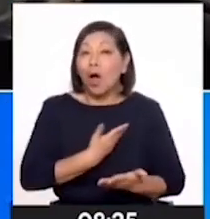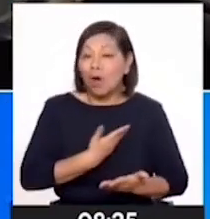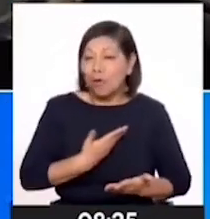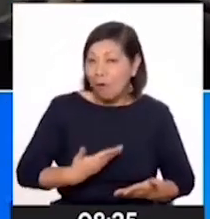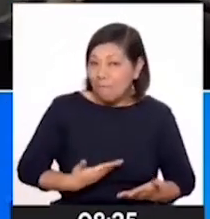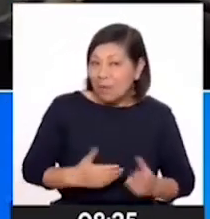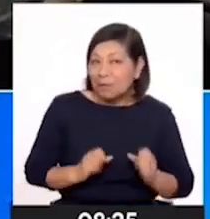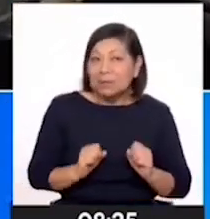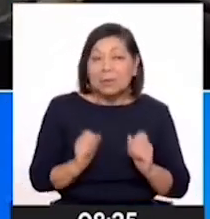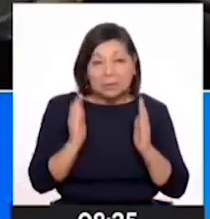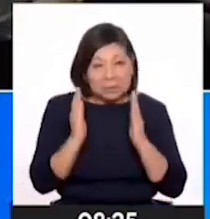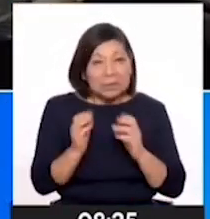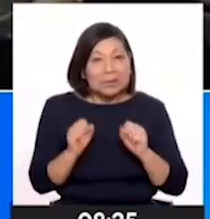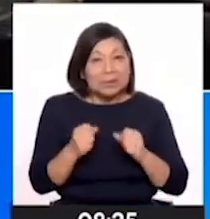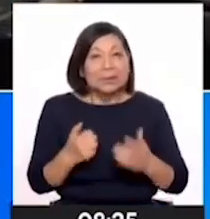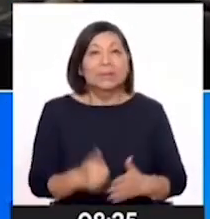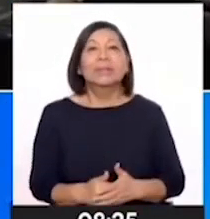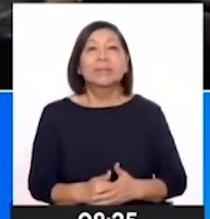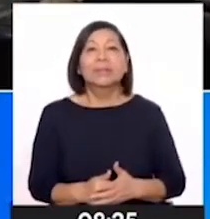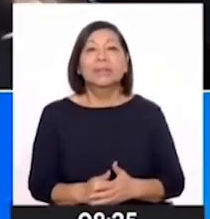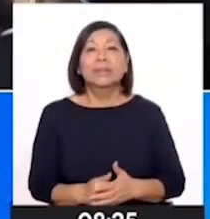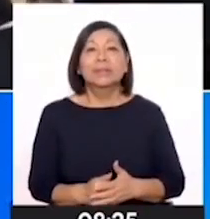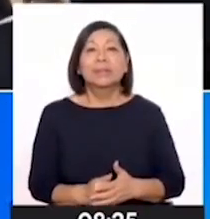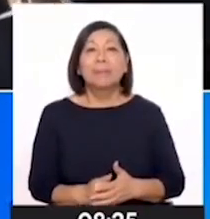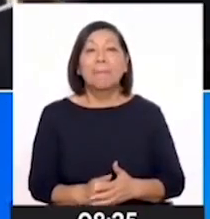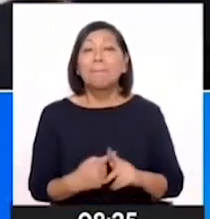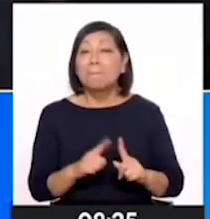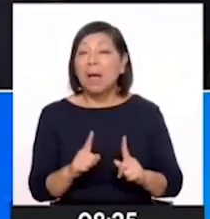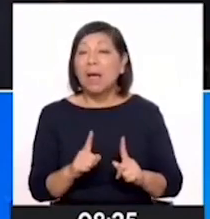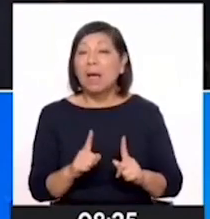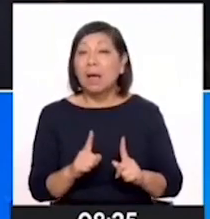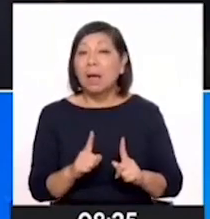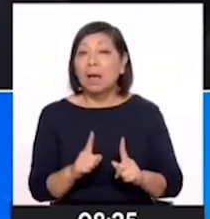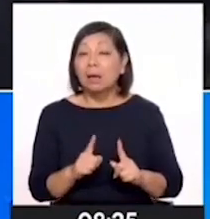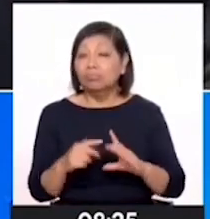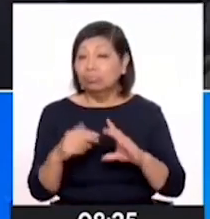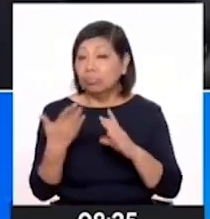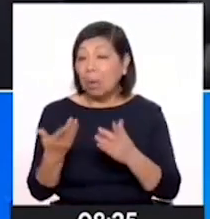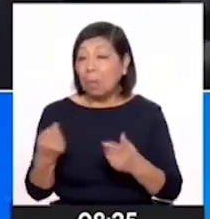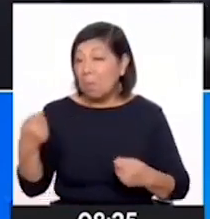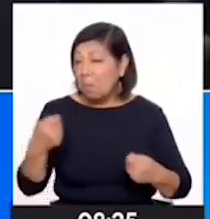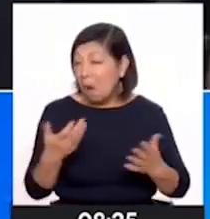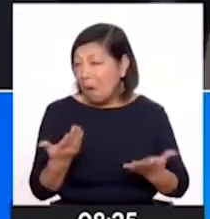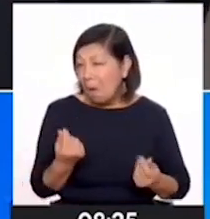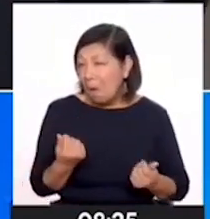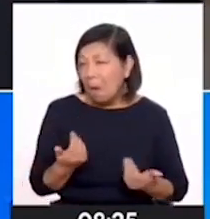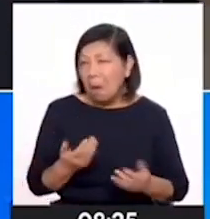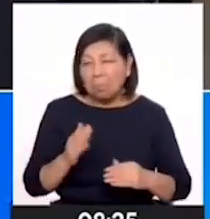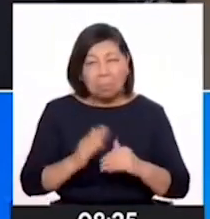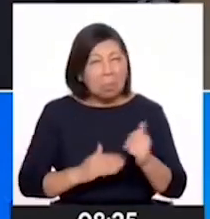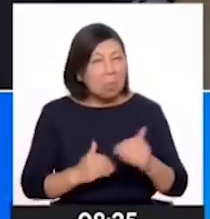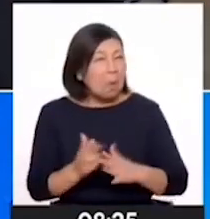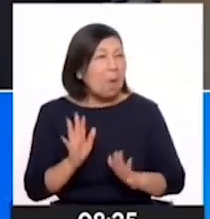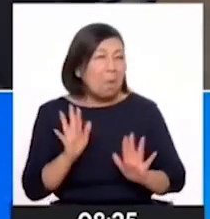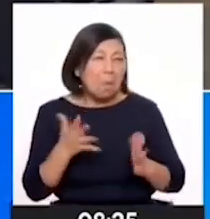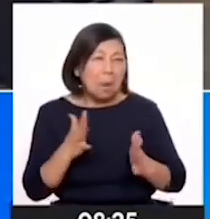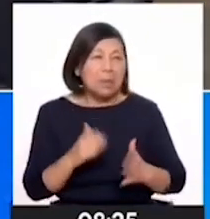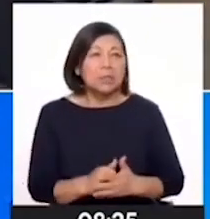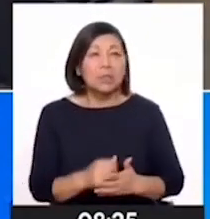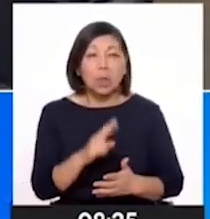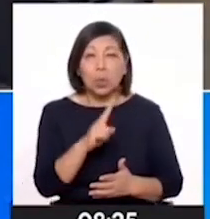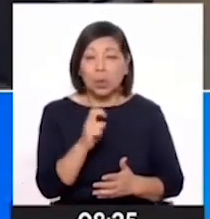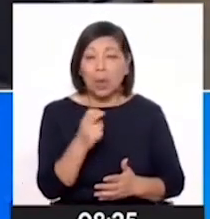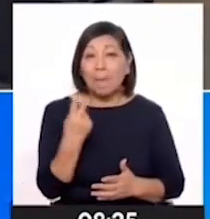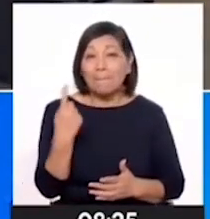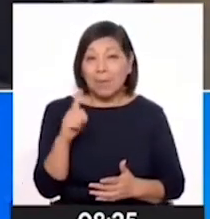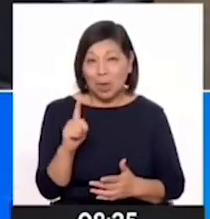central iba a hacer, a través de esta entidad, una inversión de obras que tengan como mínimo 200